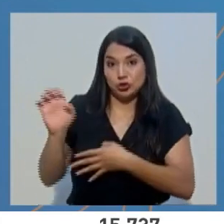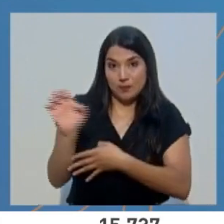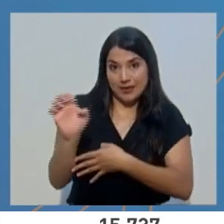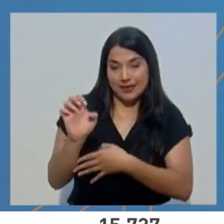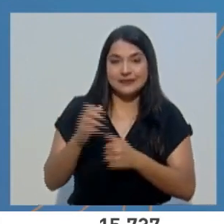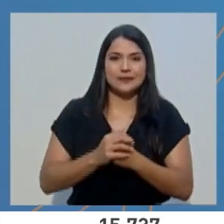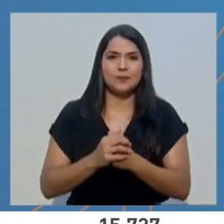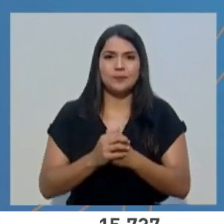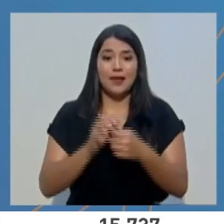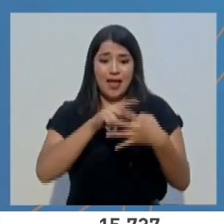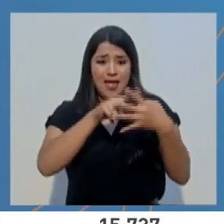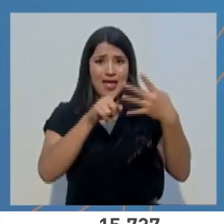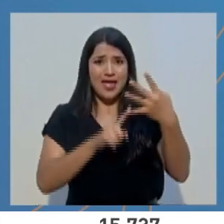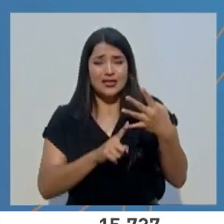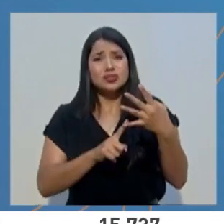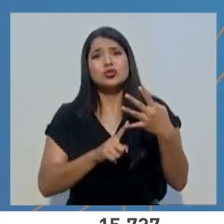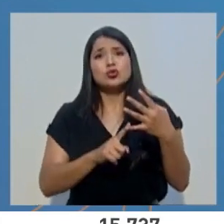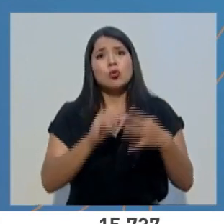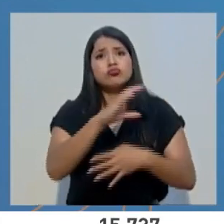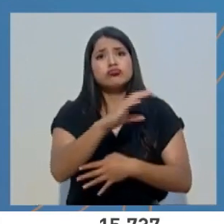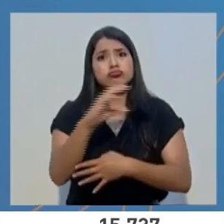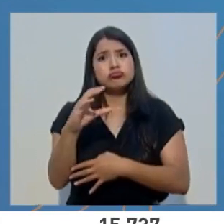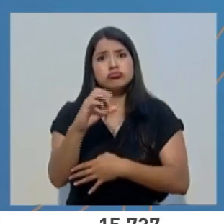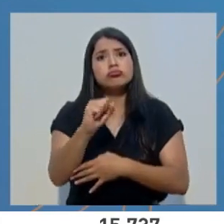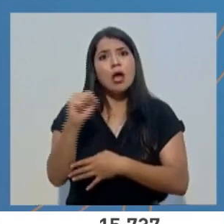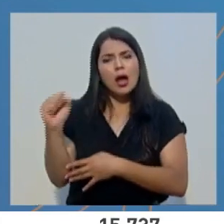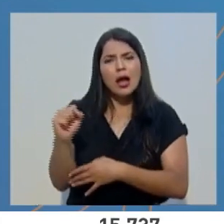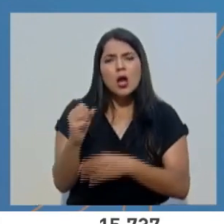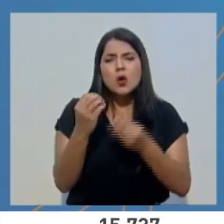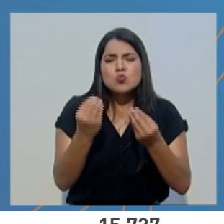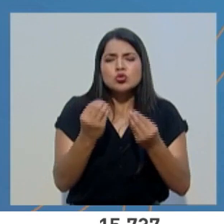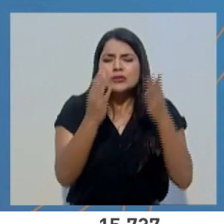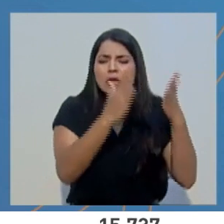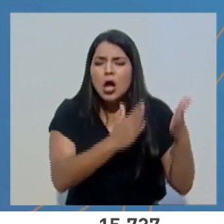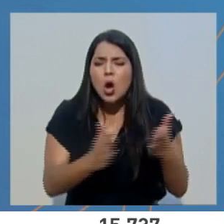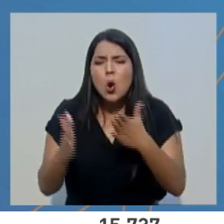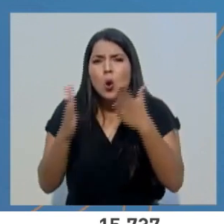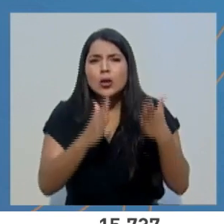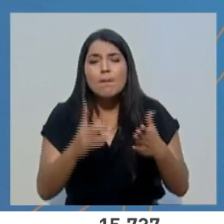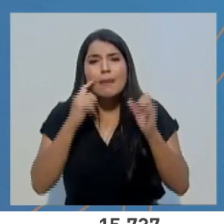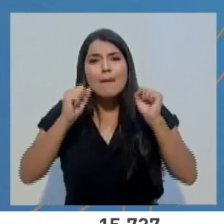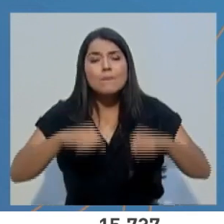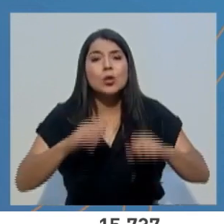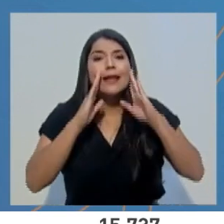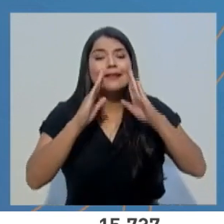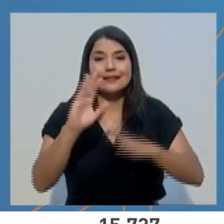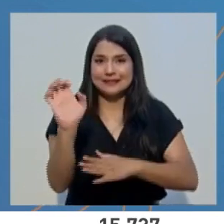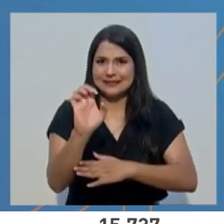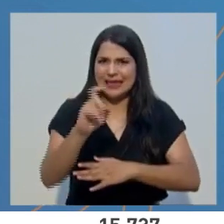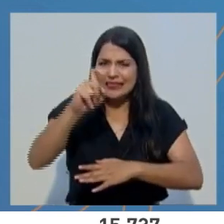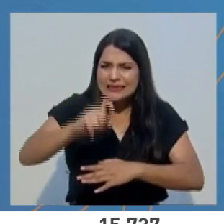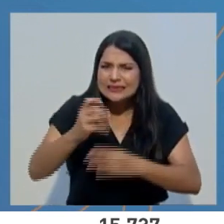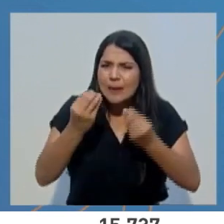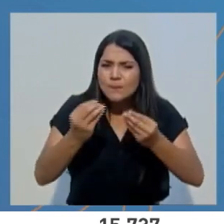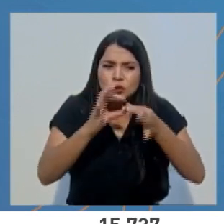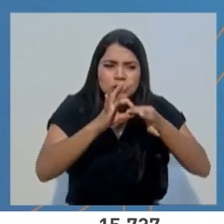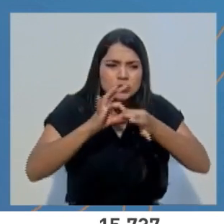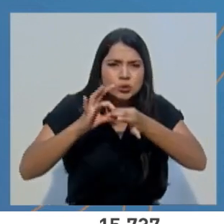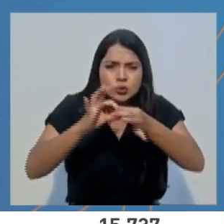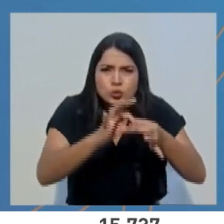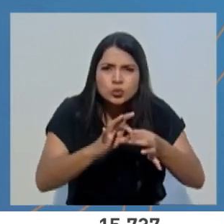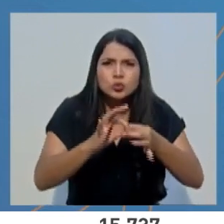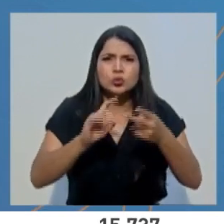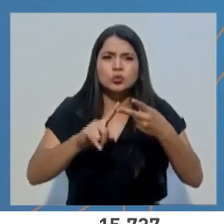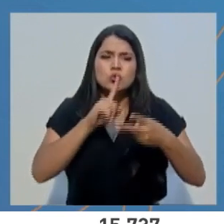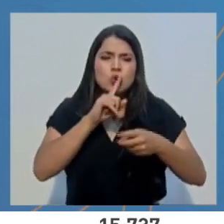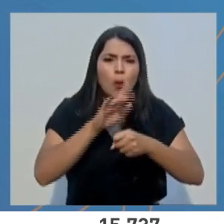organización que ha desarrollado la Caja para atender emergencias requiere de mucha logística, una gran cadena humana